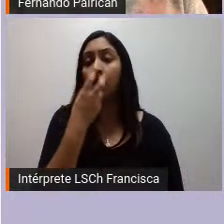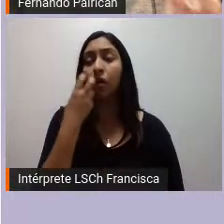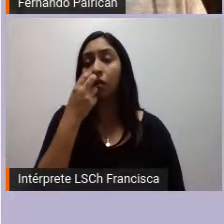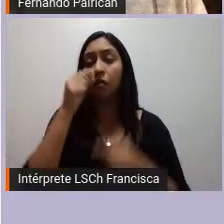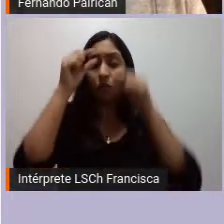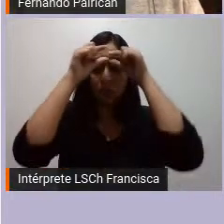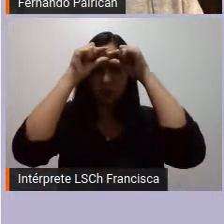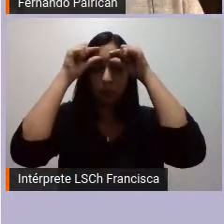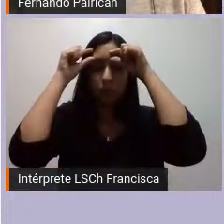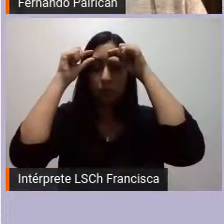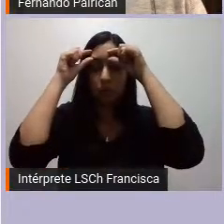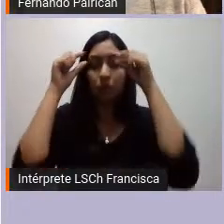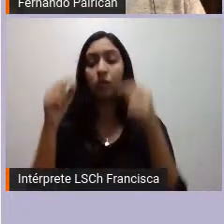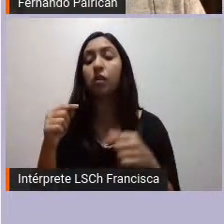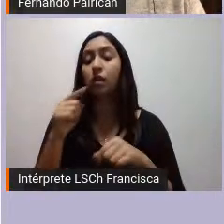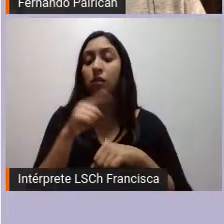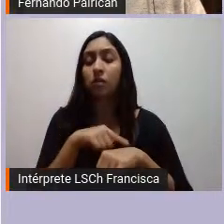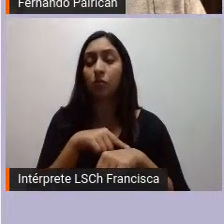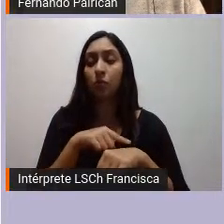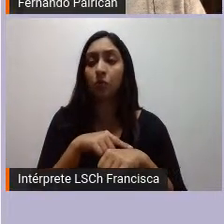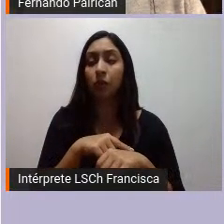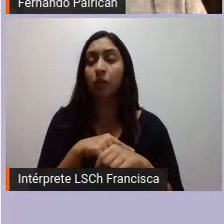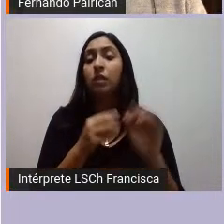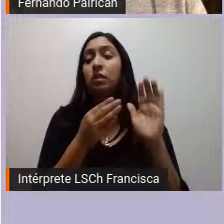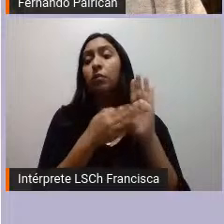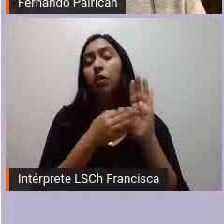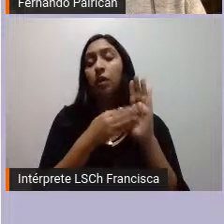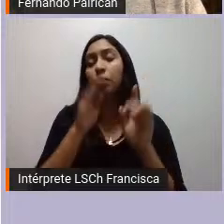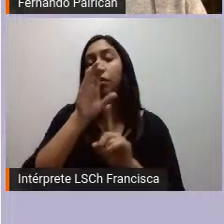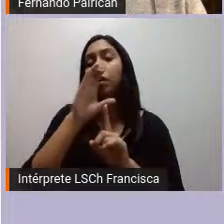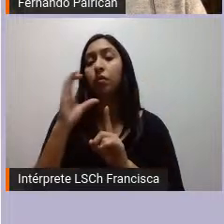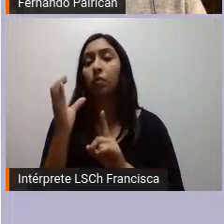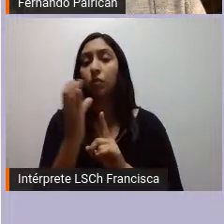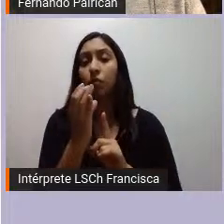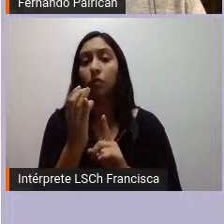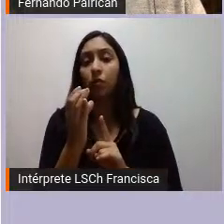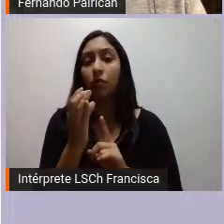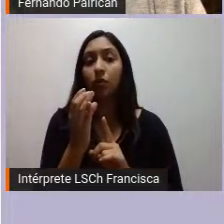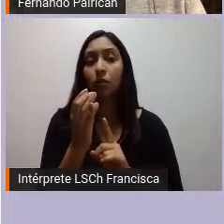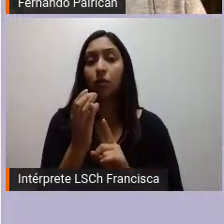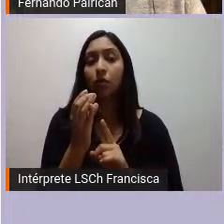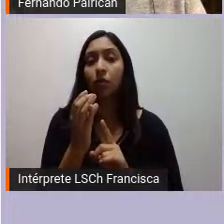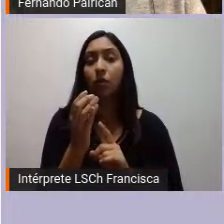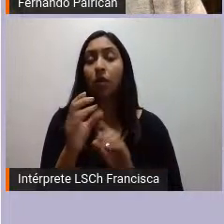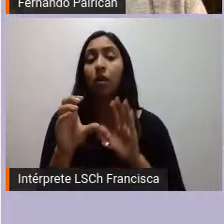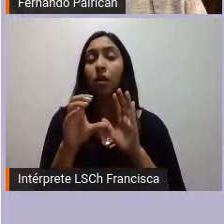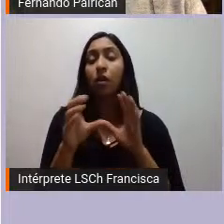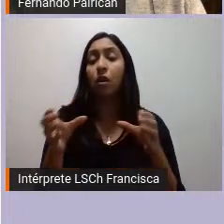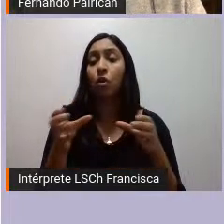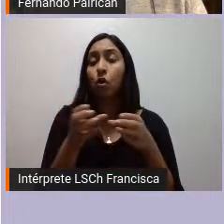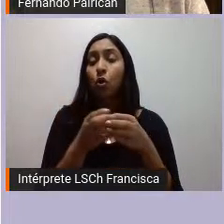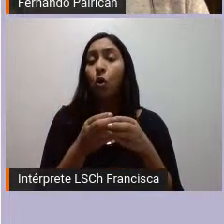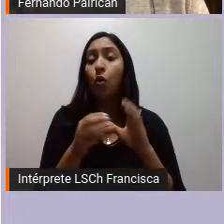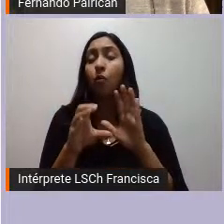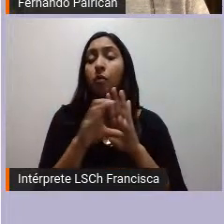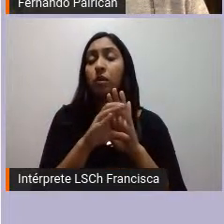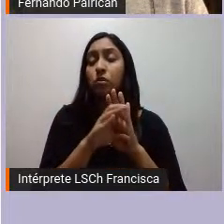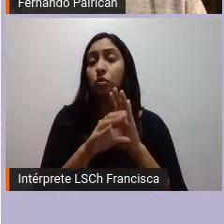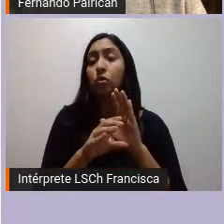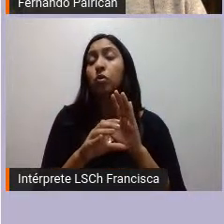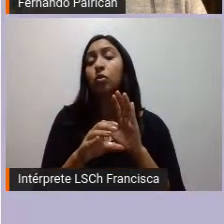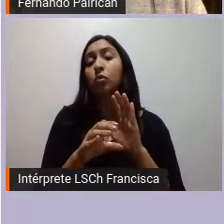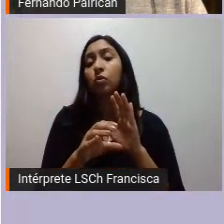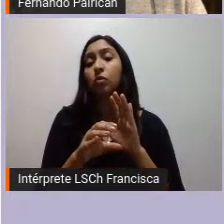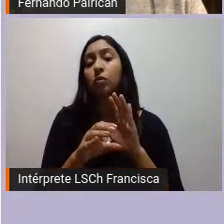no con ese objetivo pero se instaura simbólicamente y culturalmente que en la convención constitucional y el nuevo Chile tiene que ser